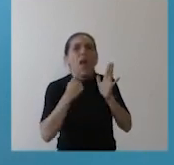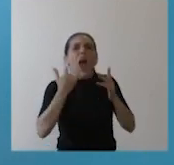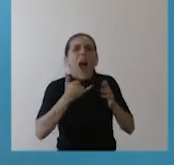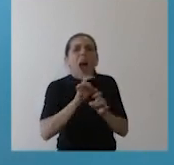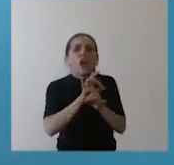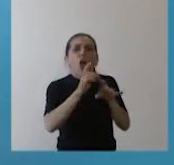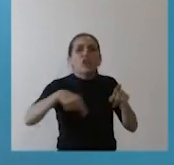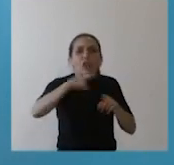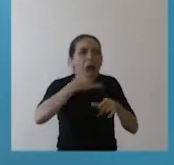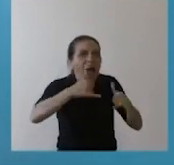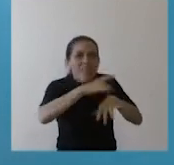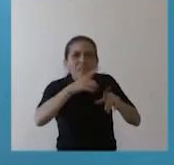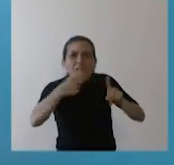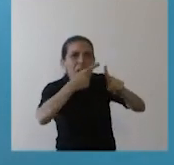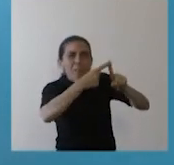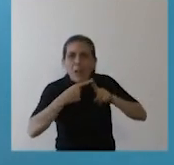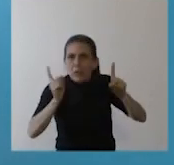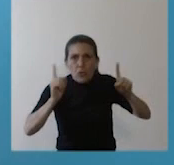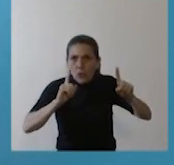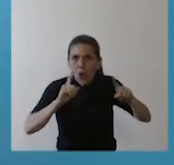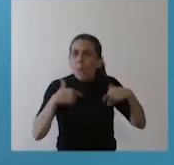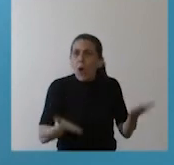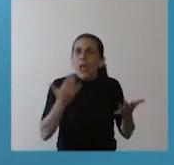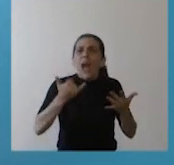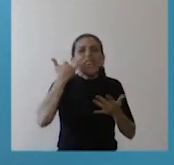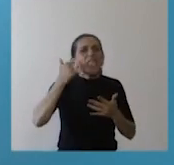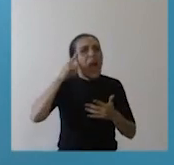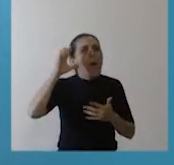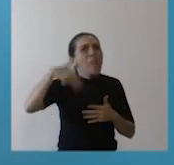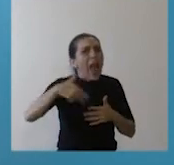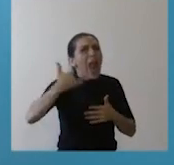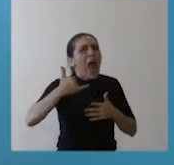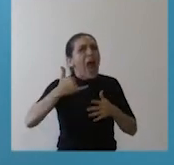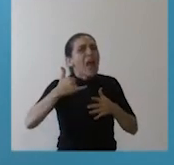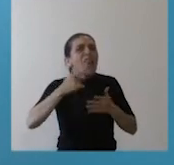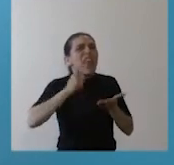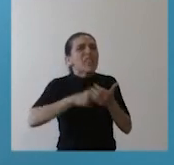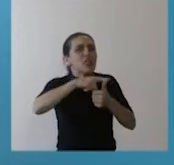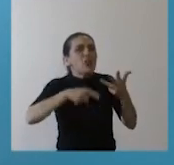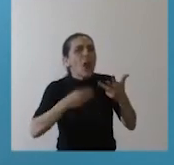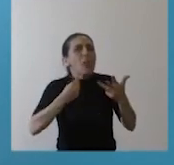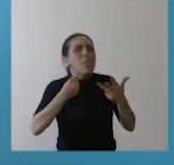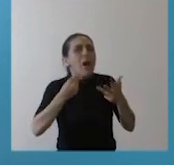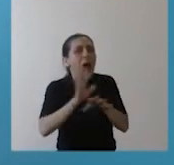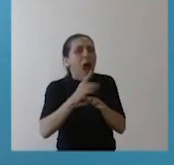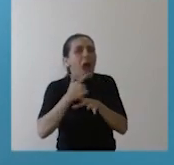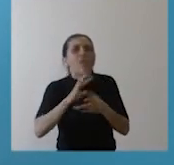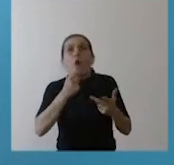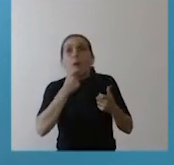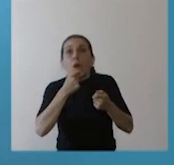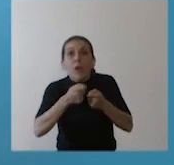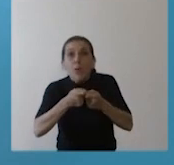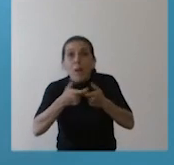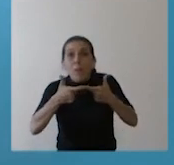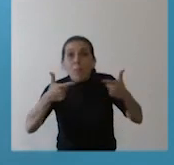que eso ocurra en algún momento y por eso están también ya planificadas una cantidad de medidas para la fase de mitigación si se llega a producir la